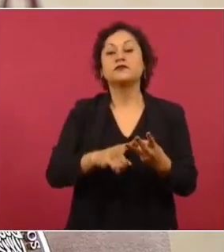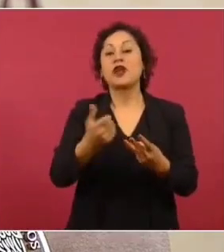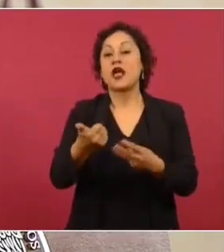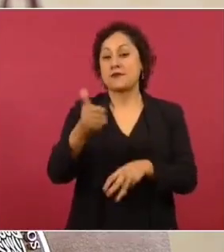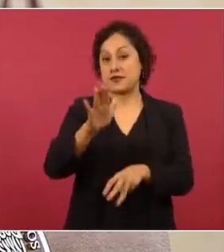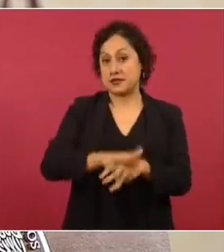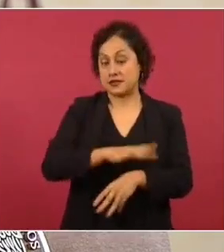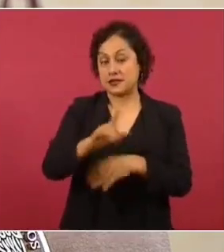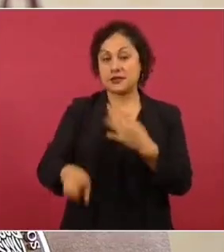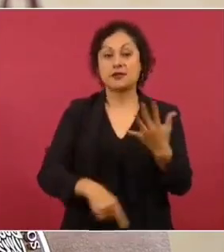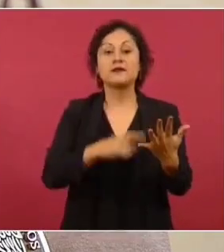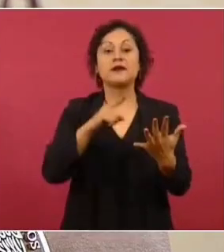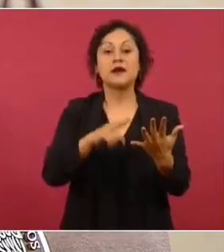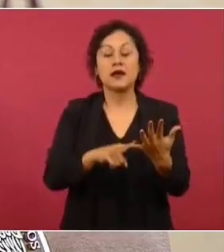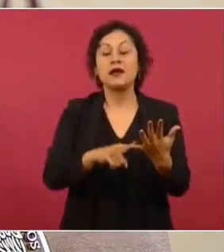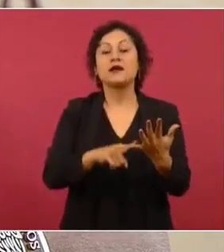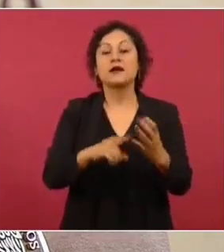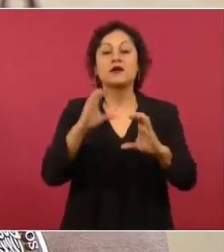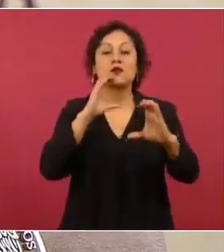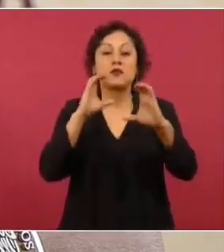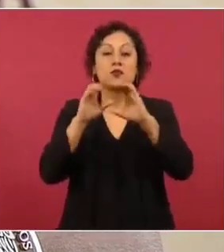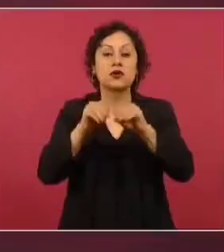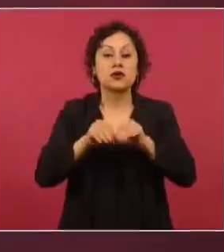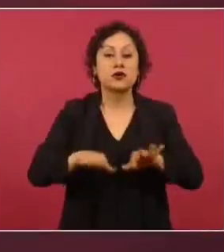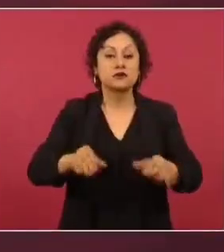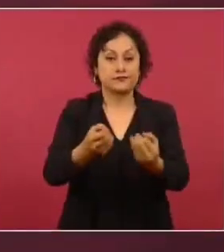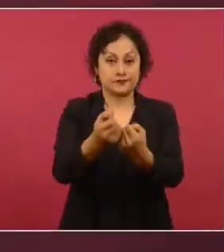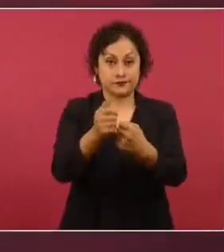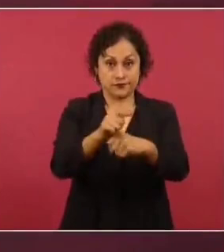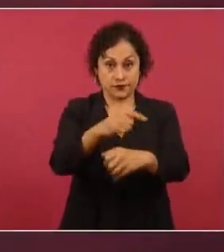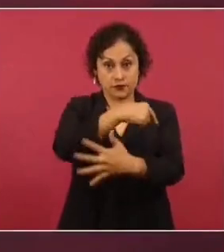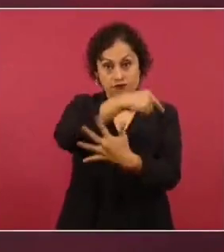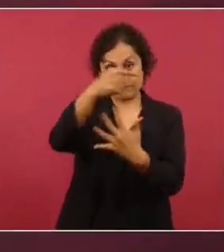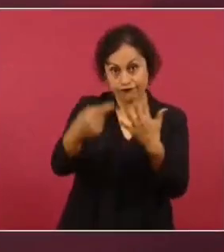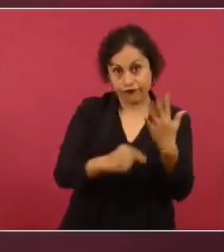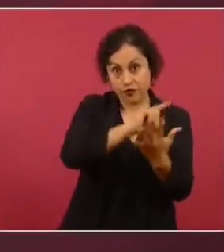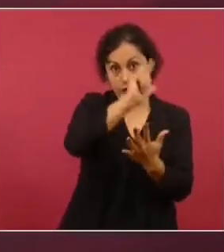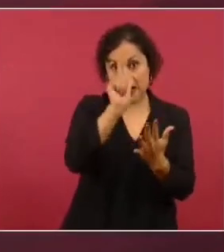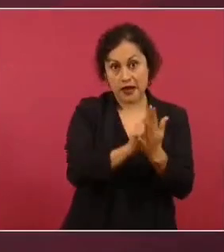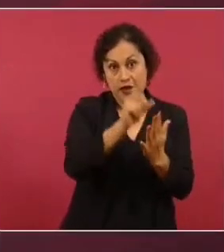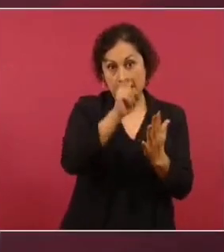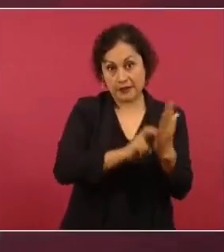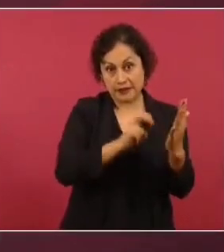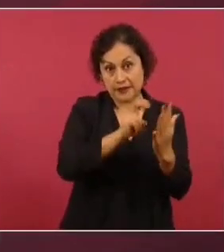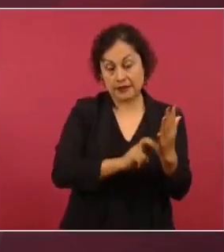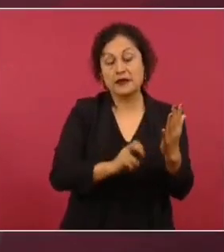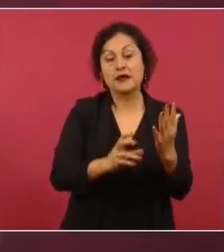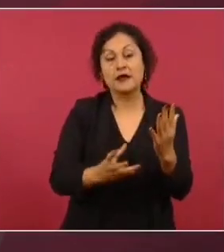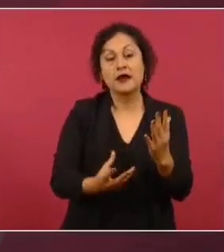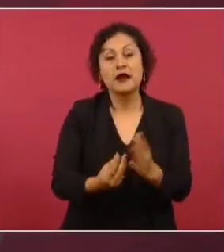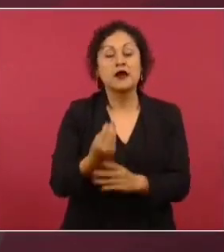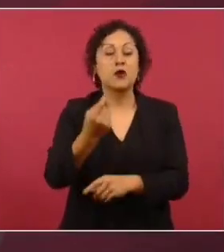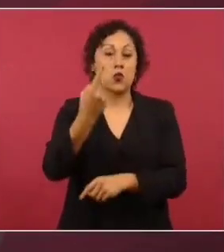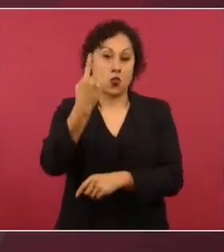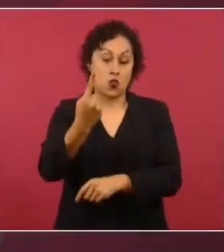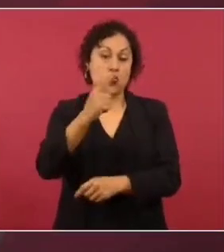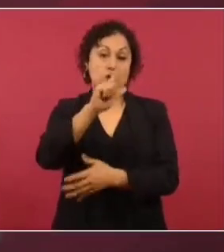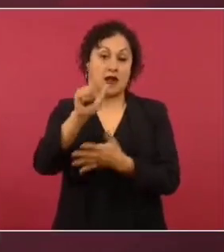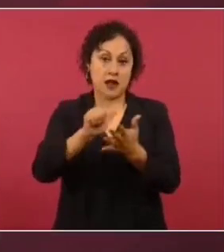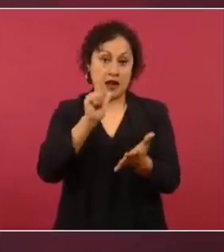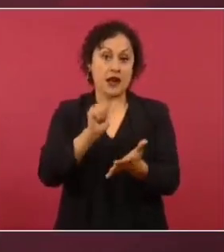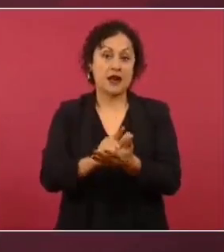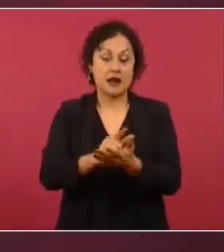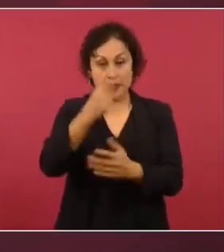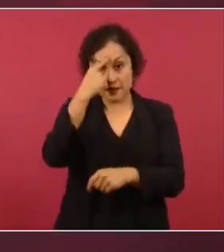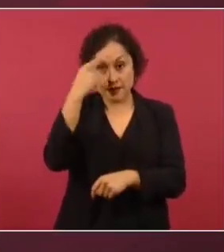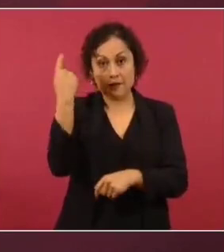y la ley general de comunicación social. Y se emite una nueva ley general de medios de impugnación que consta